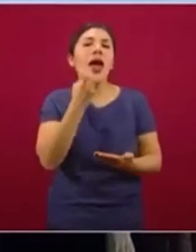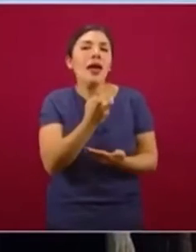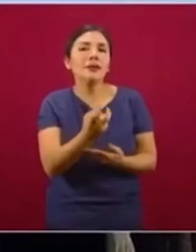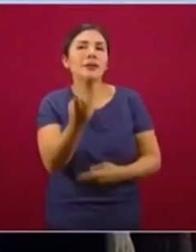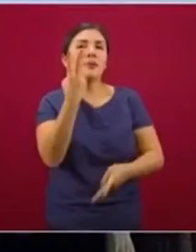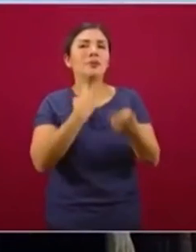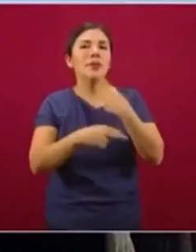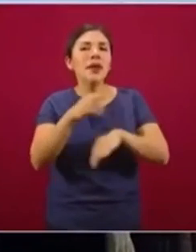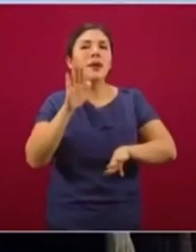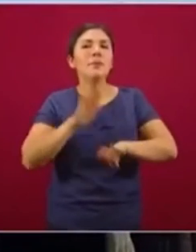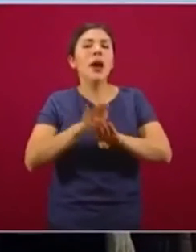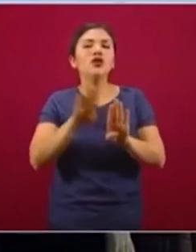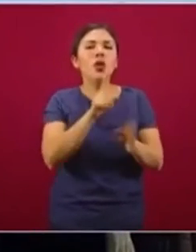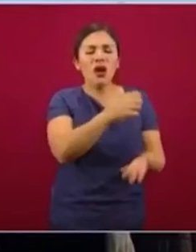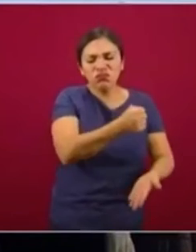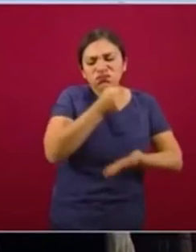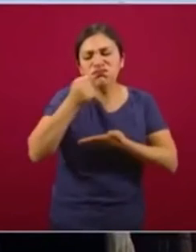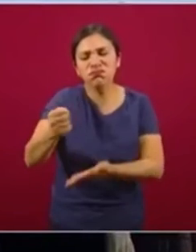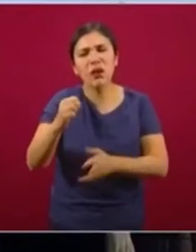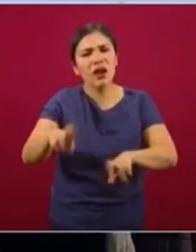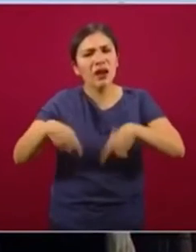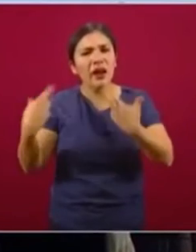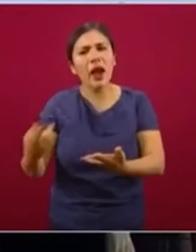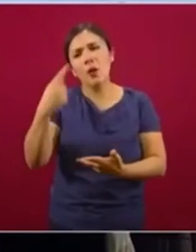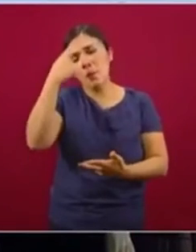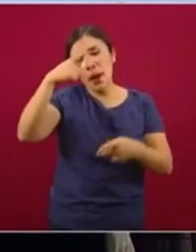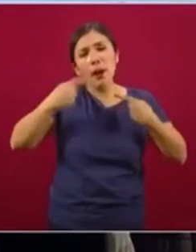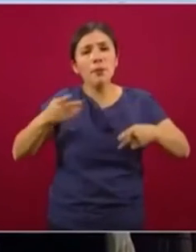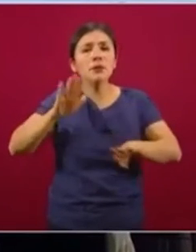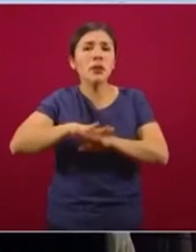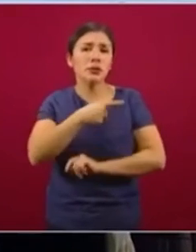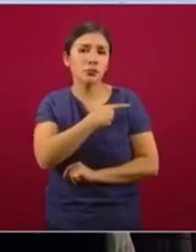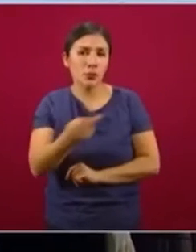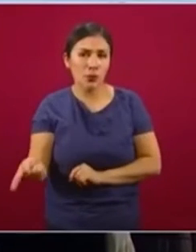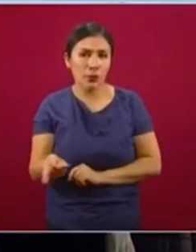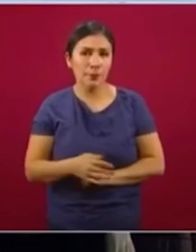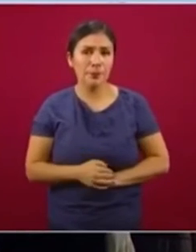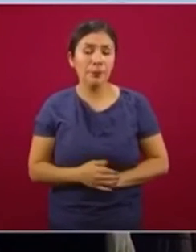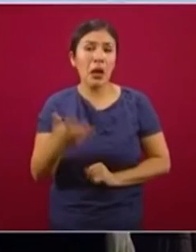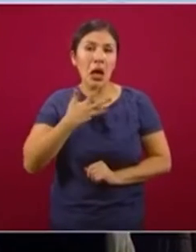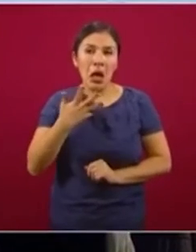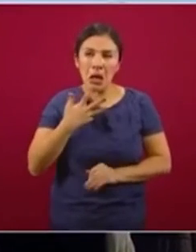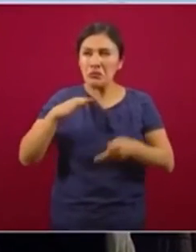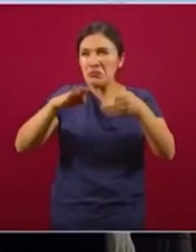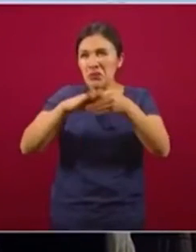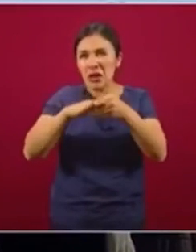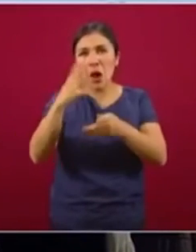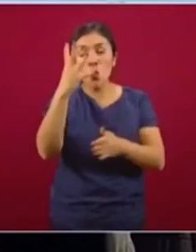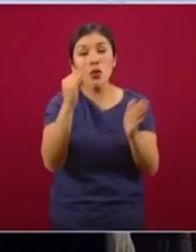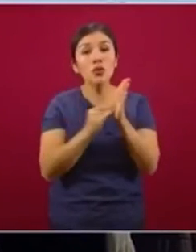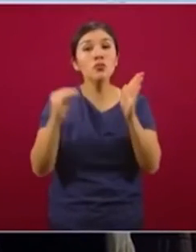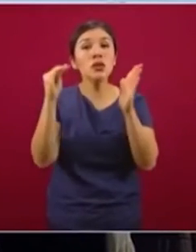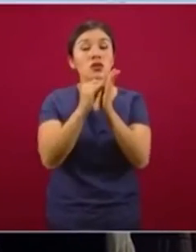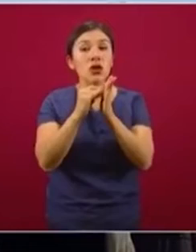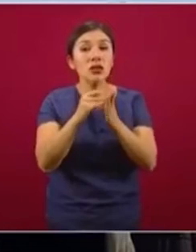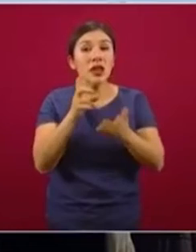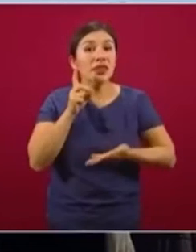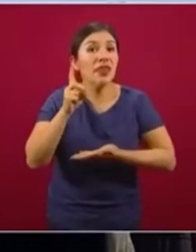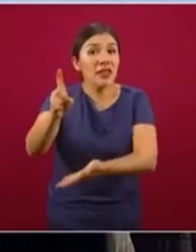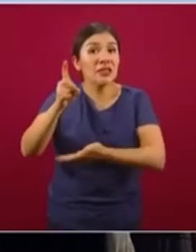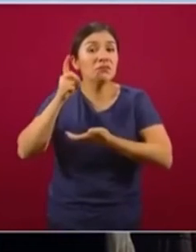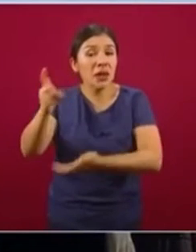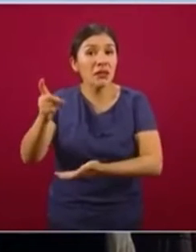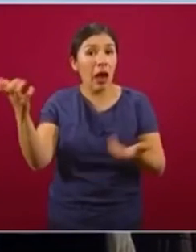donando estos productos a la gente más pobre. Hay aproximadamente cuatro millones de despensas